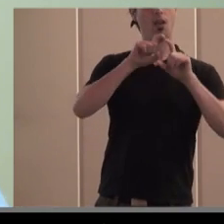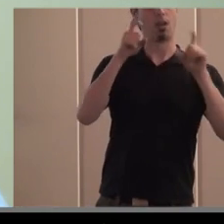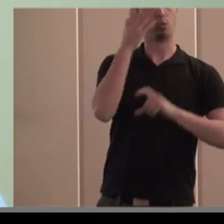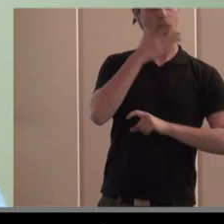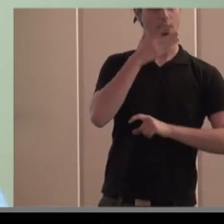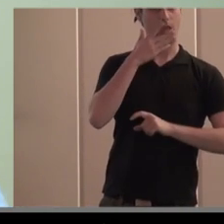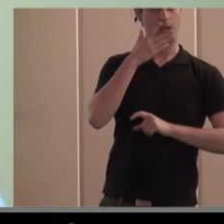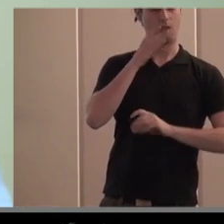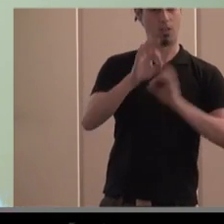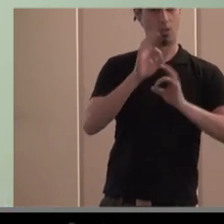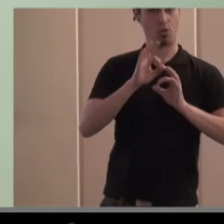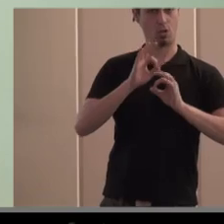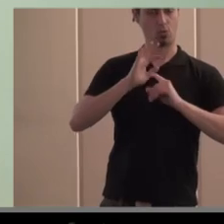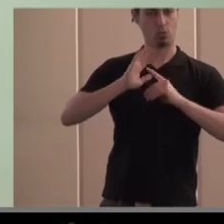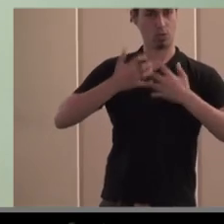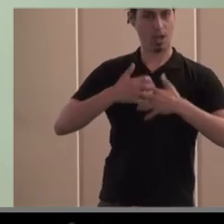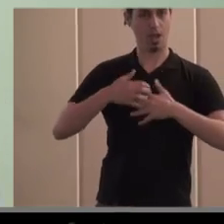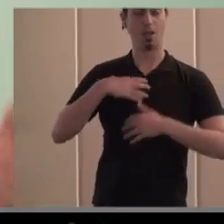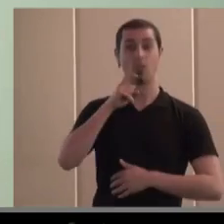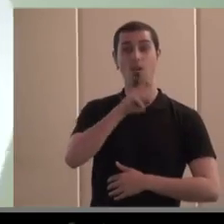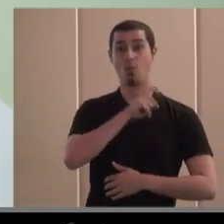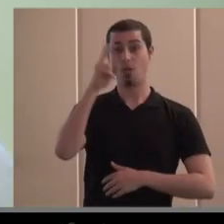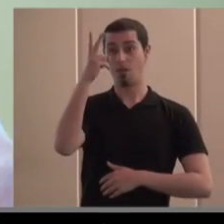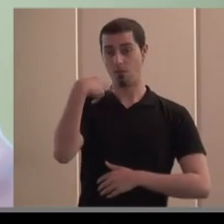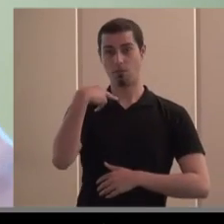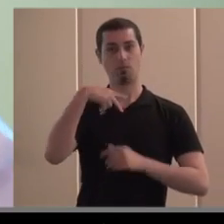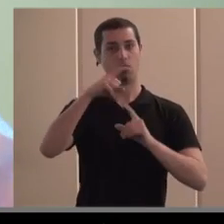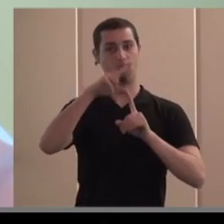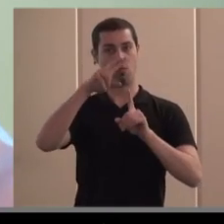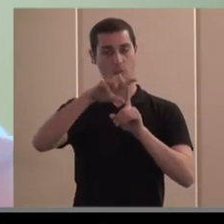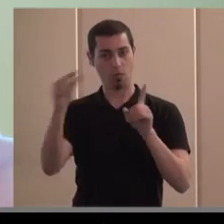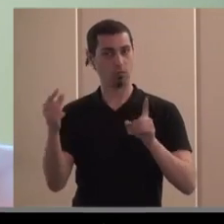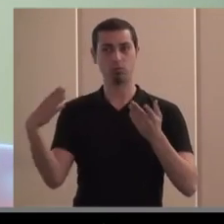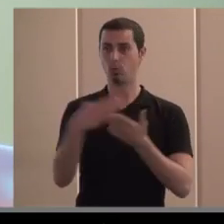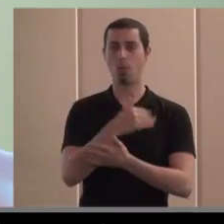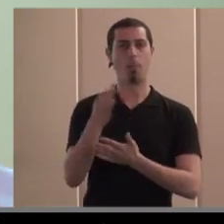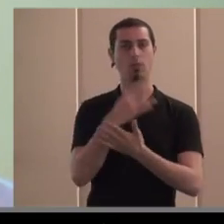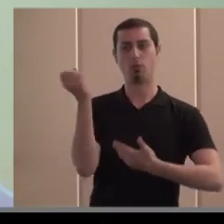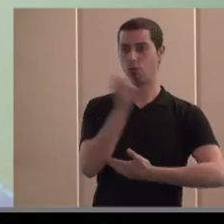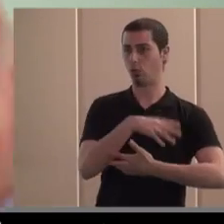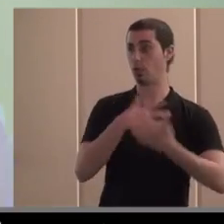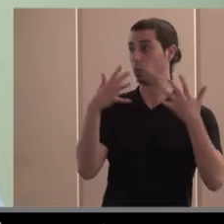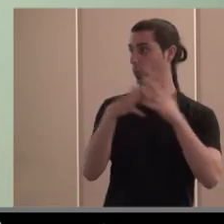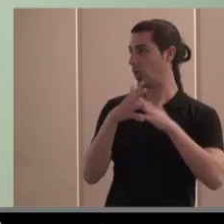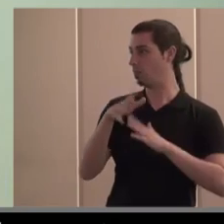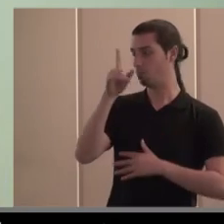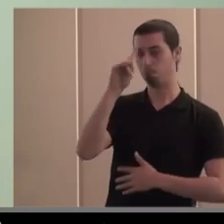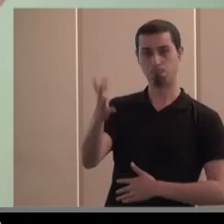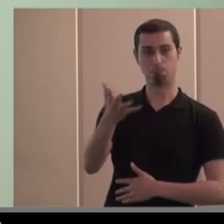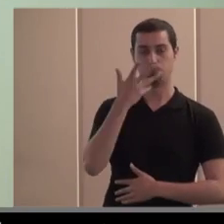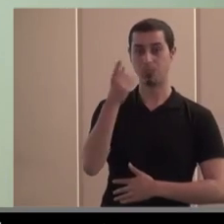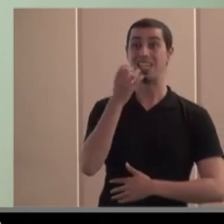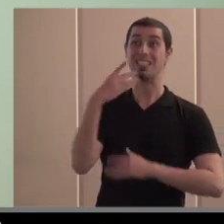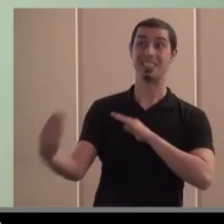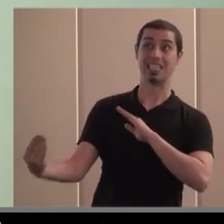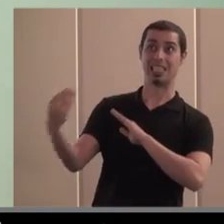la Fundación Modafone Fundación 11 para lanzar esta experiencia y los fondos estructurales probablemente desconozco si esto está financiado